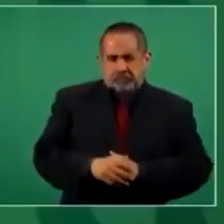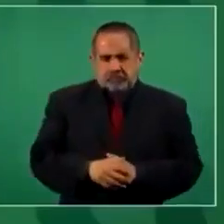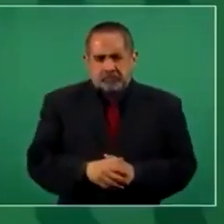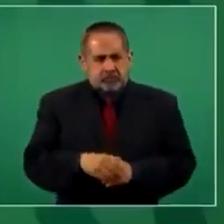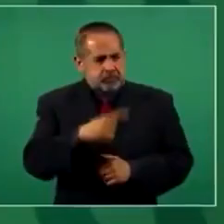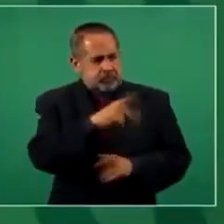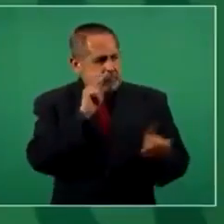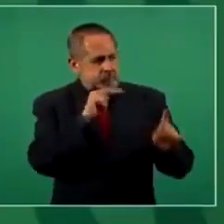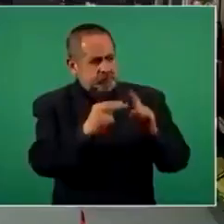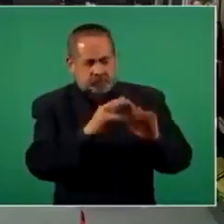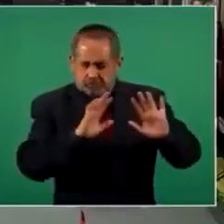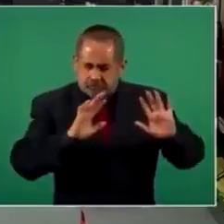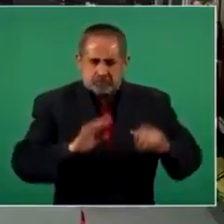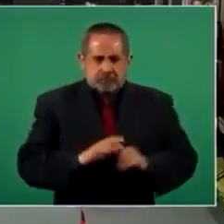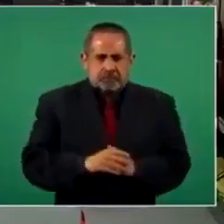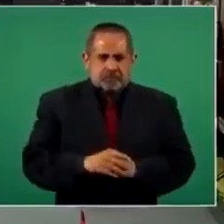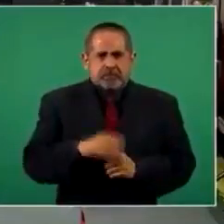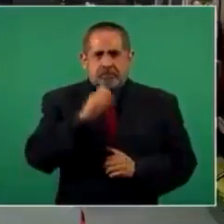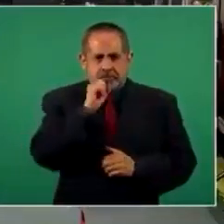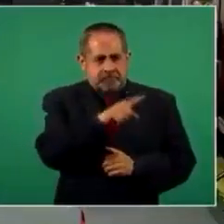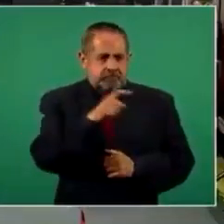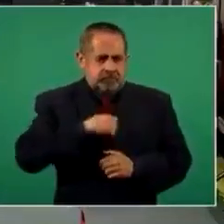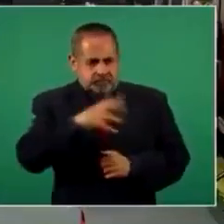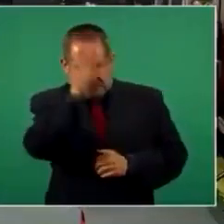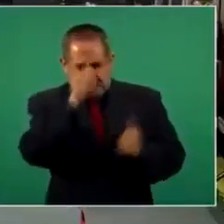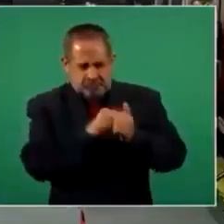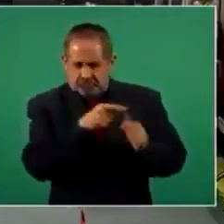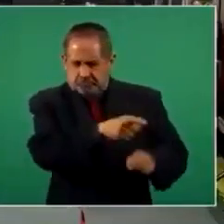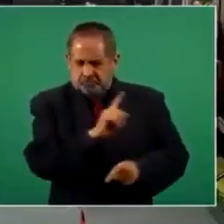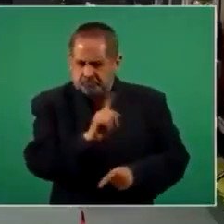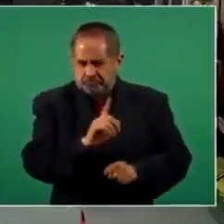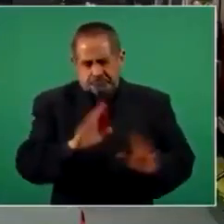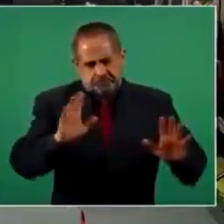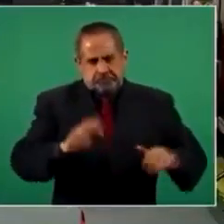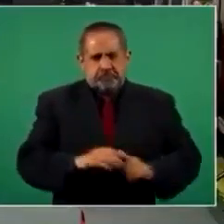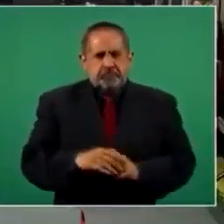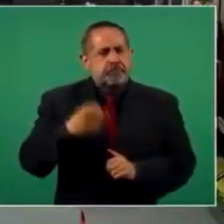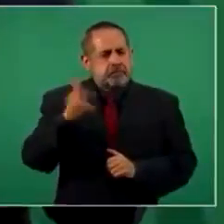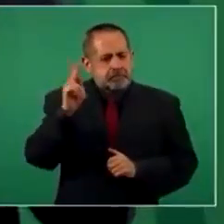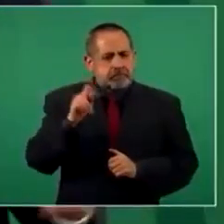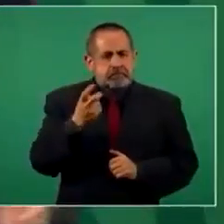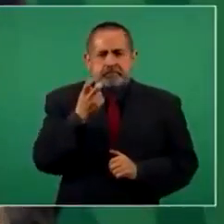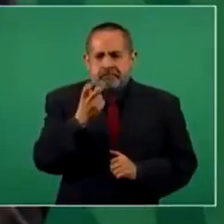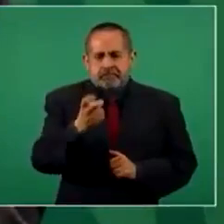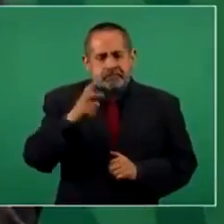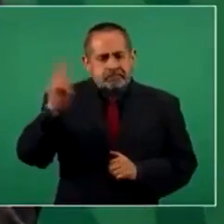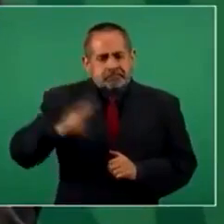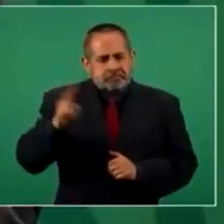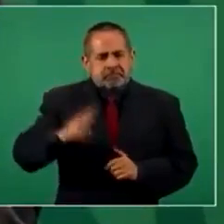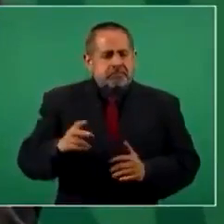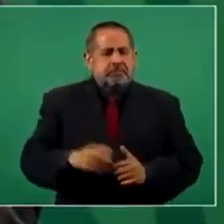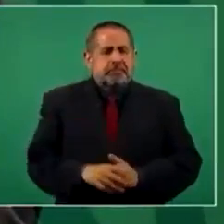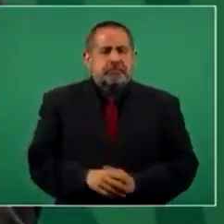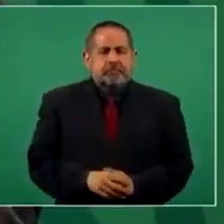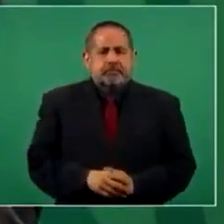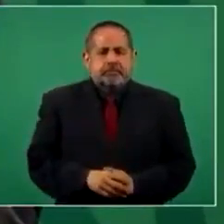punto de vista, aunque también no lo comparto. Pero esa es la realidad.